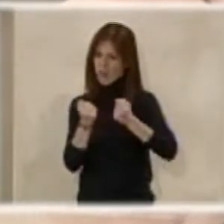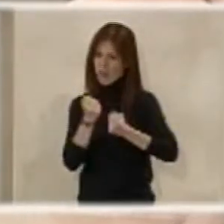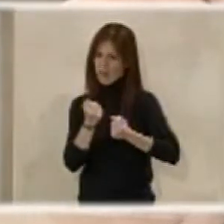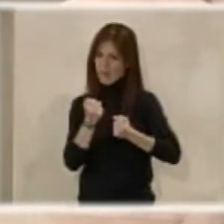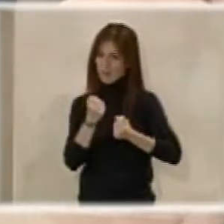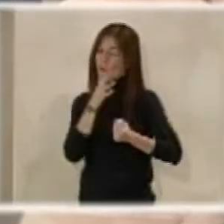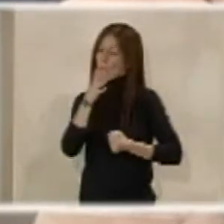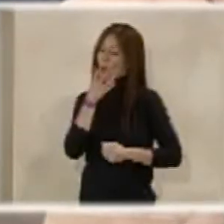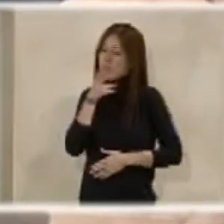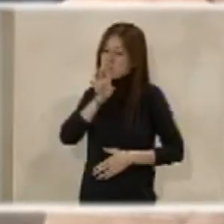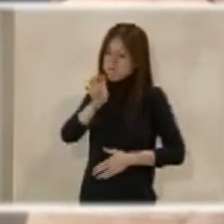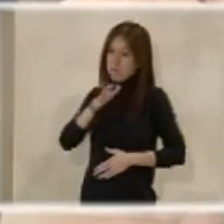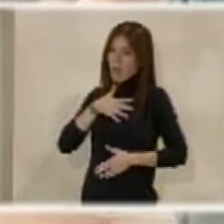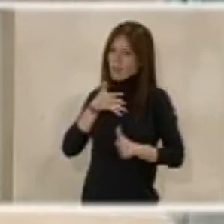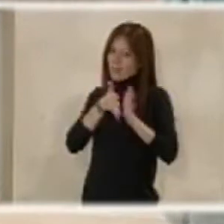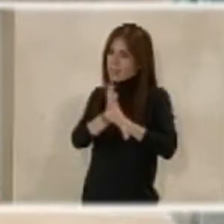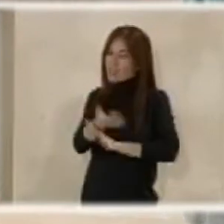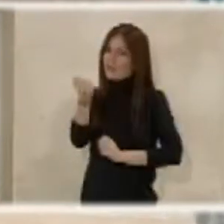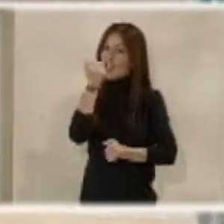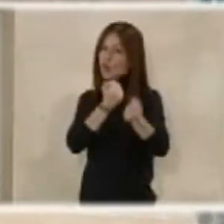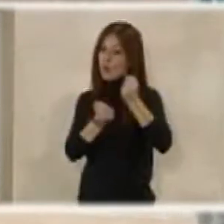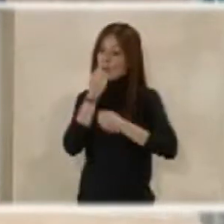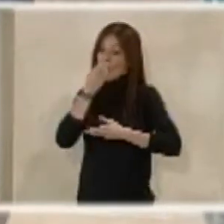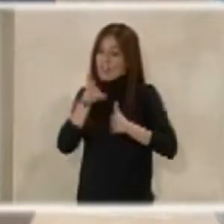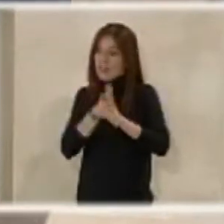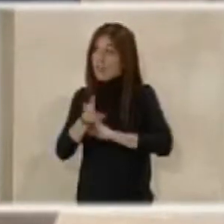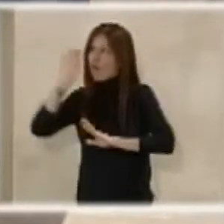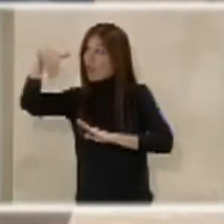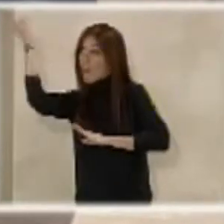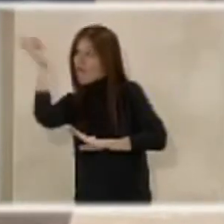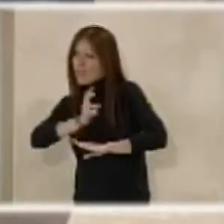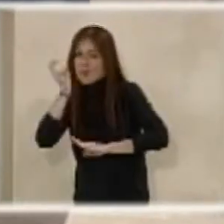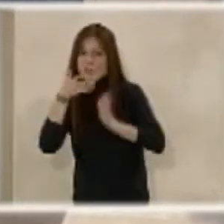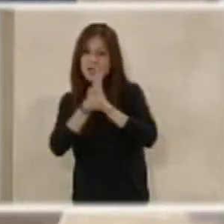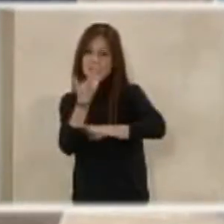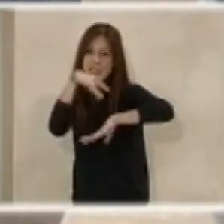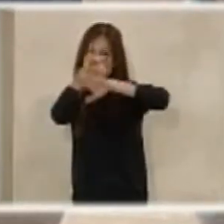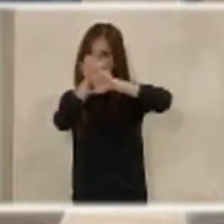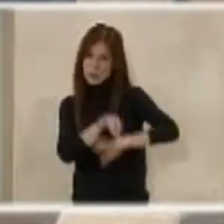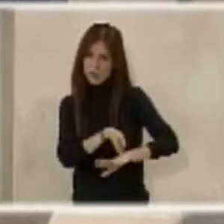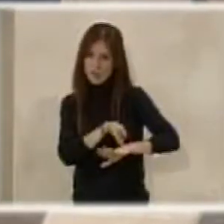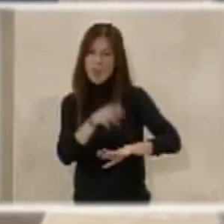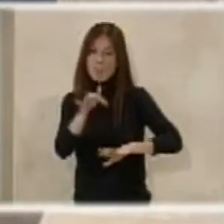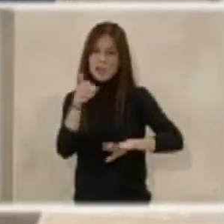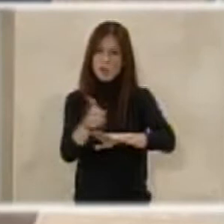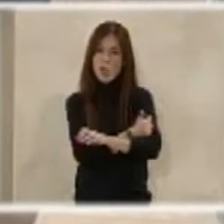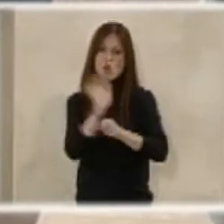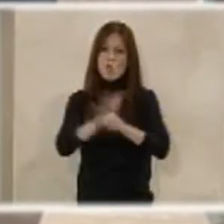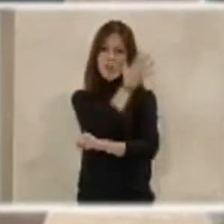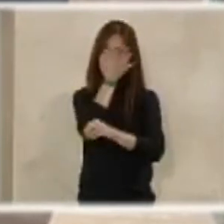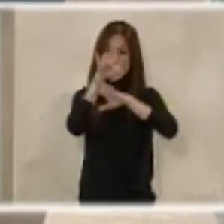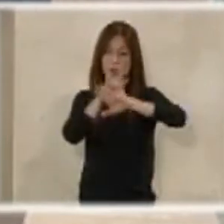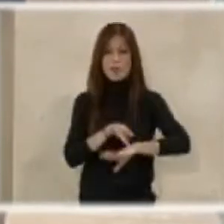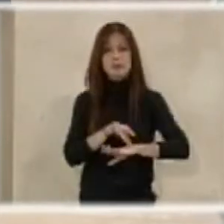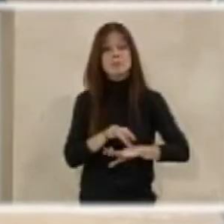nuestra proyección como país de un destino estable y seguro y de una ciudadanía perfectamente cubierta con seguridad.